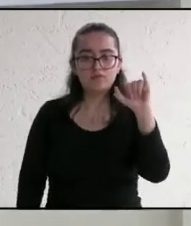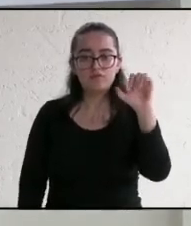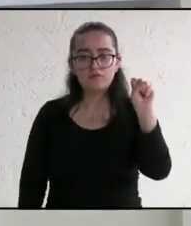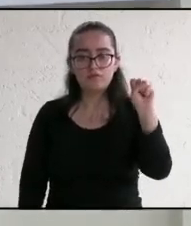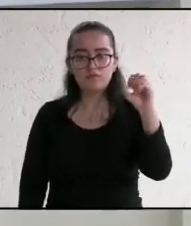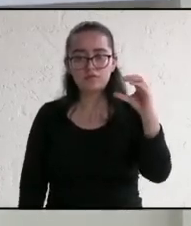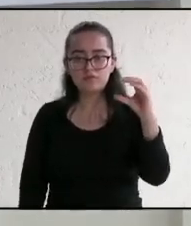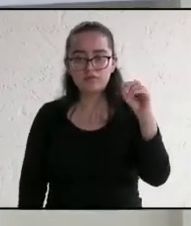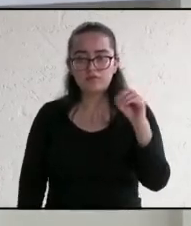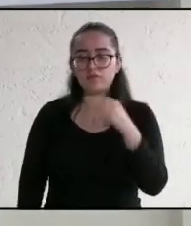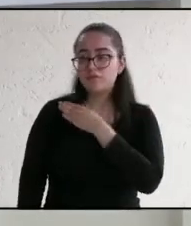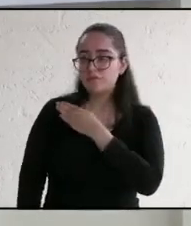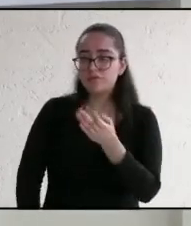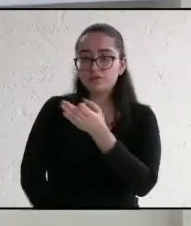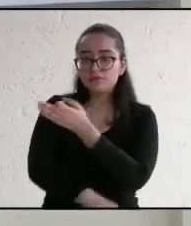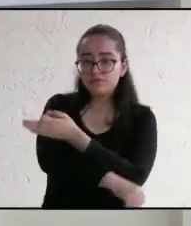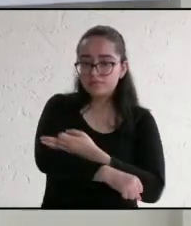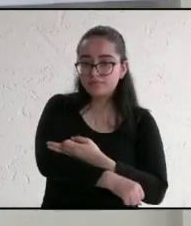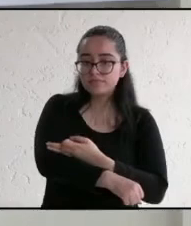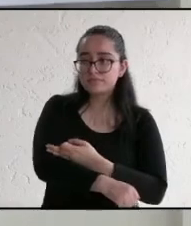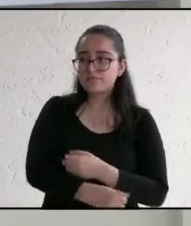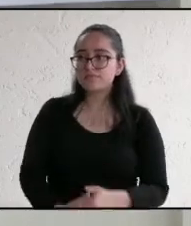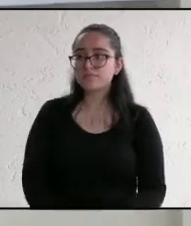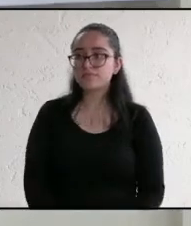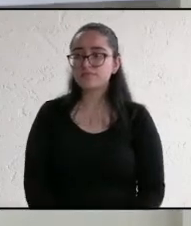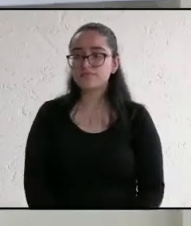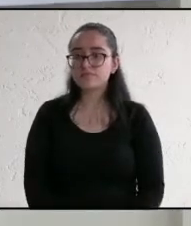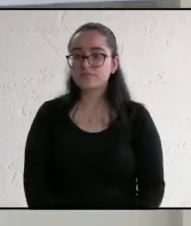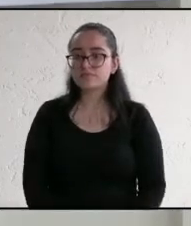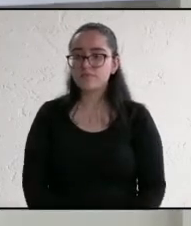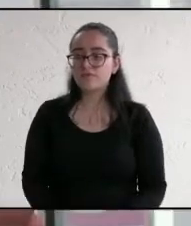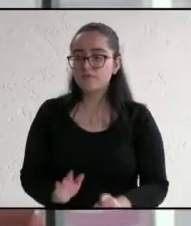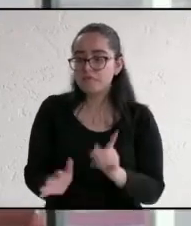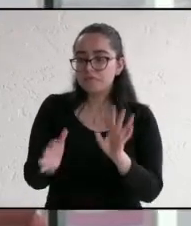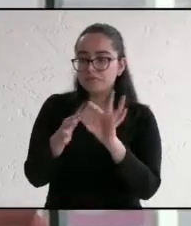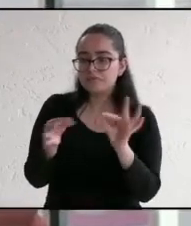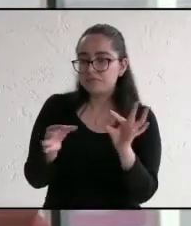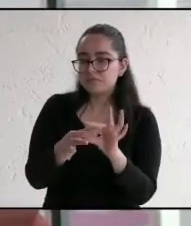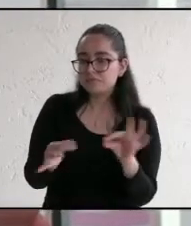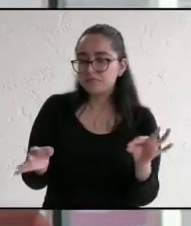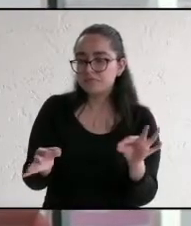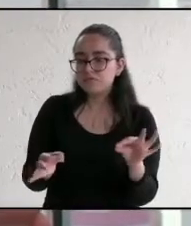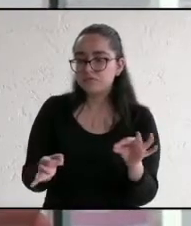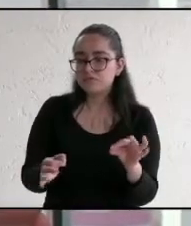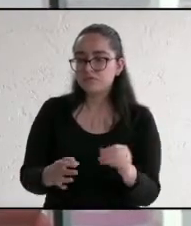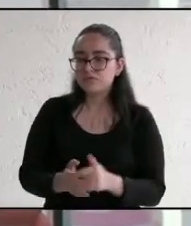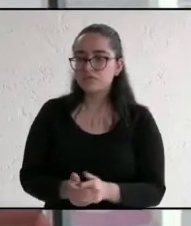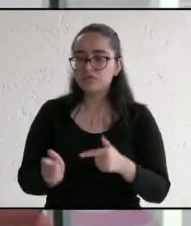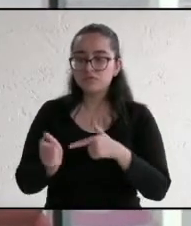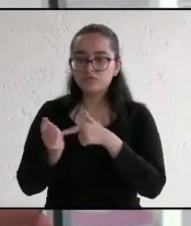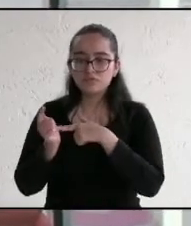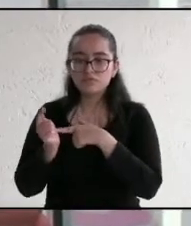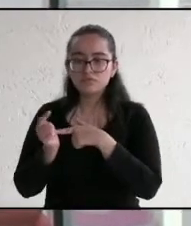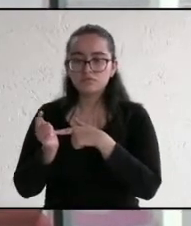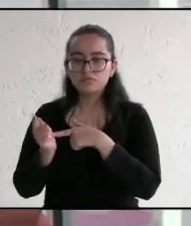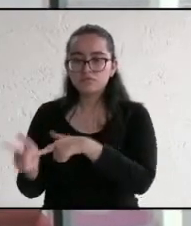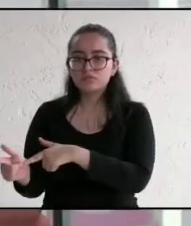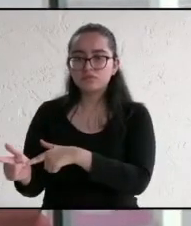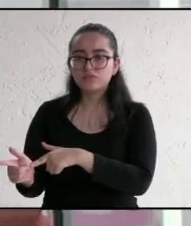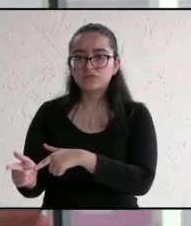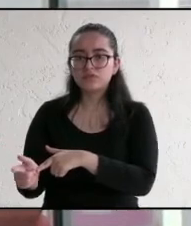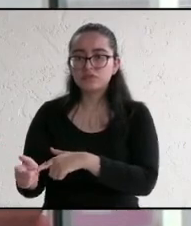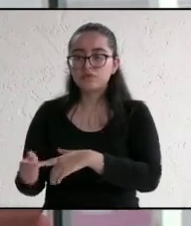Buenas tardes. Mi participación en la réplica es continuar con los hilos para tener mucho más